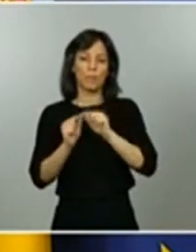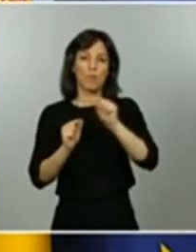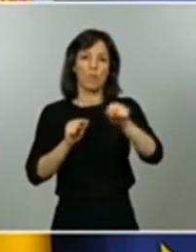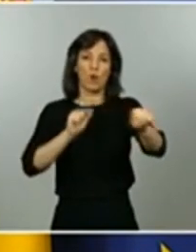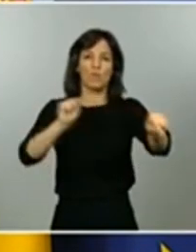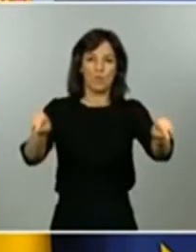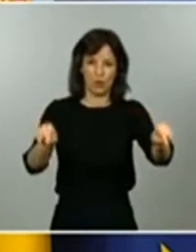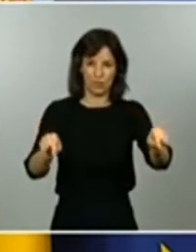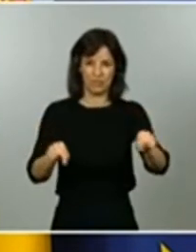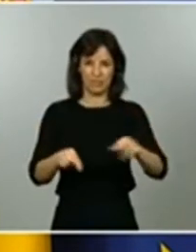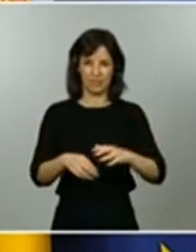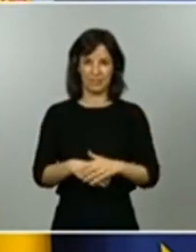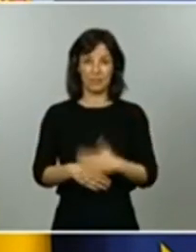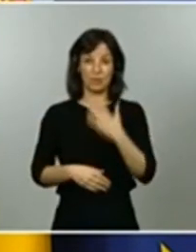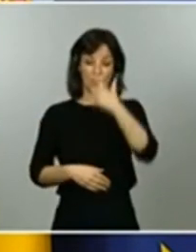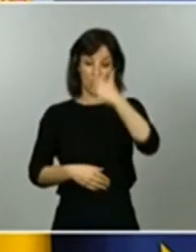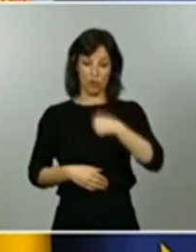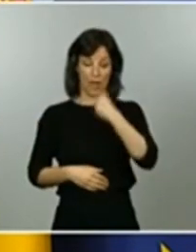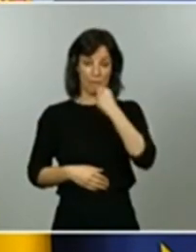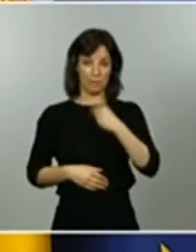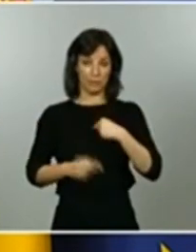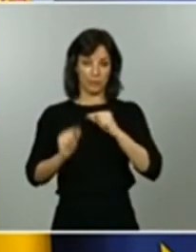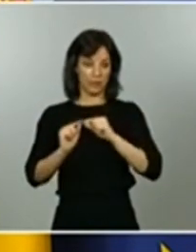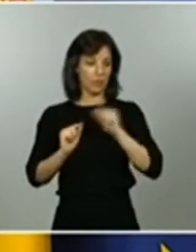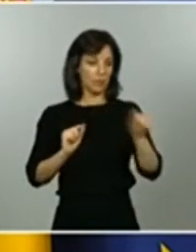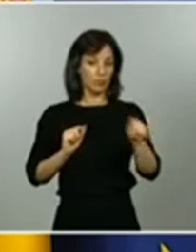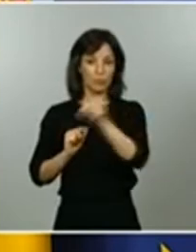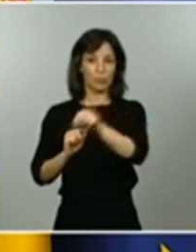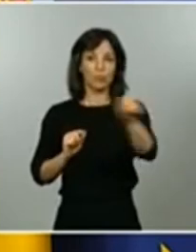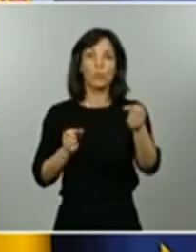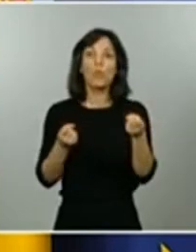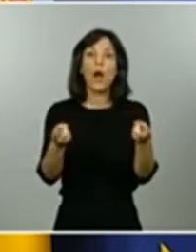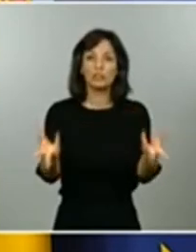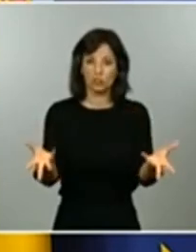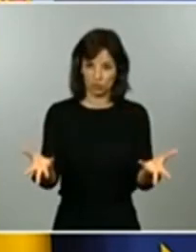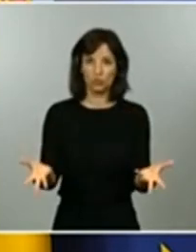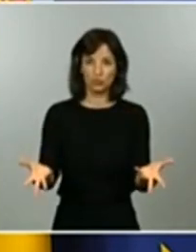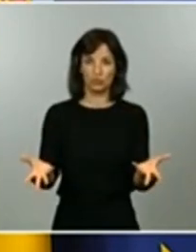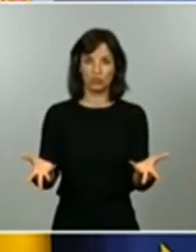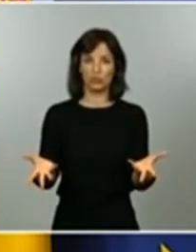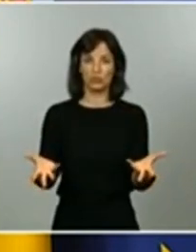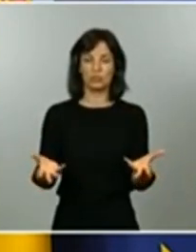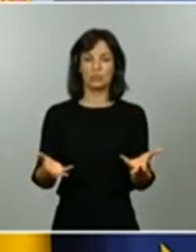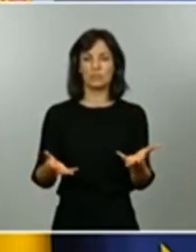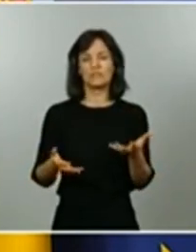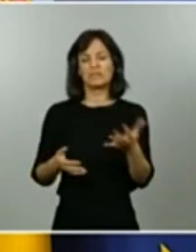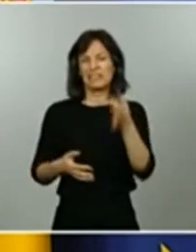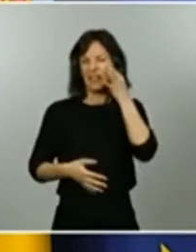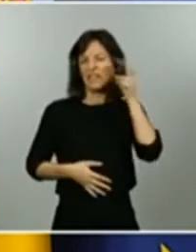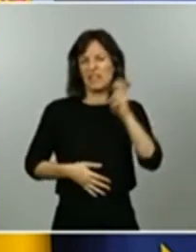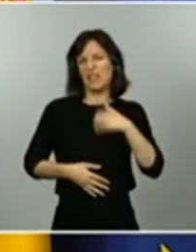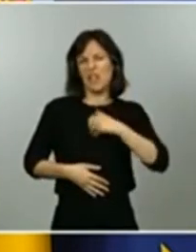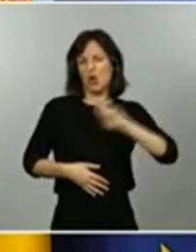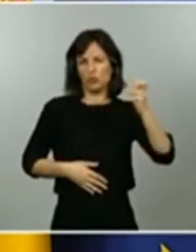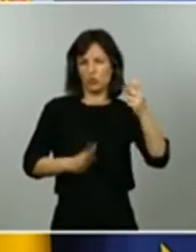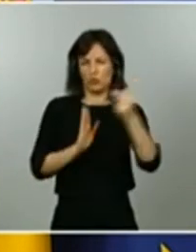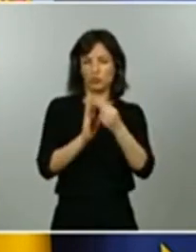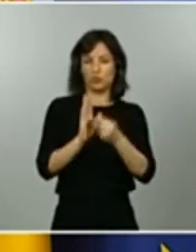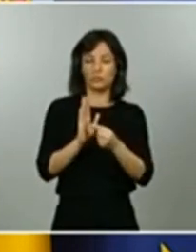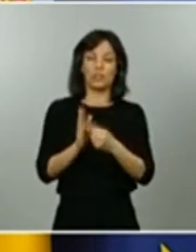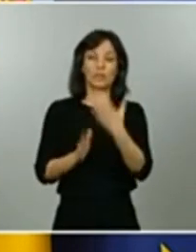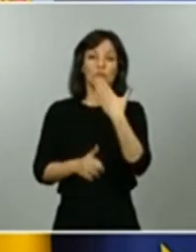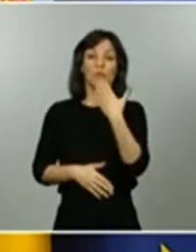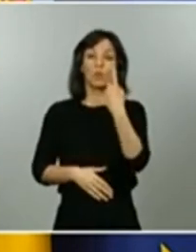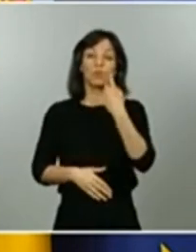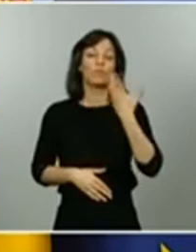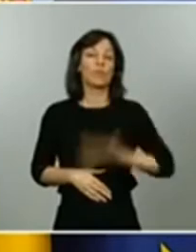generando cada caso, lo que es una medida indirecta de varios otros parámetros. Uno muy importante es del número